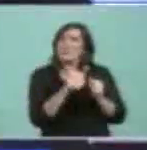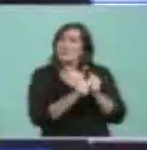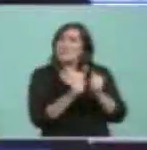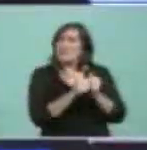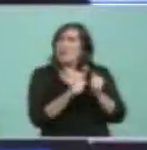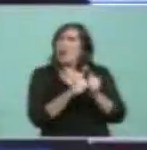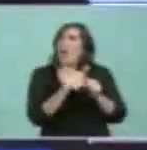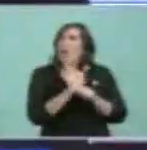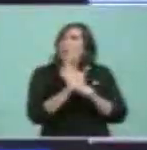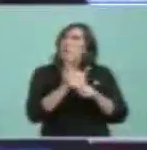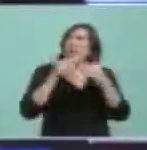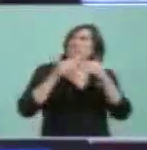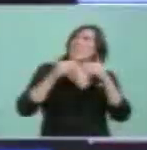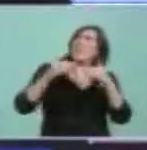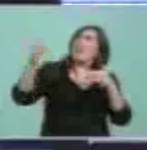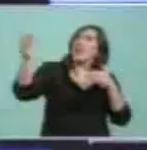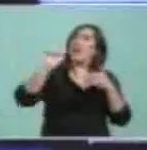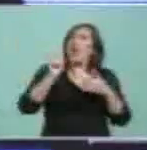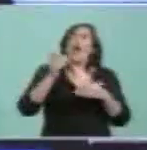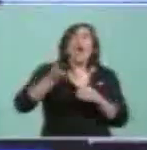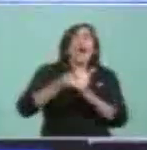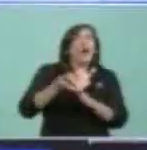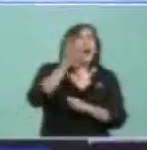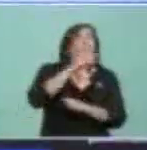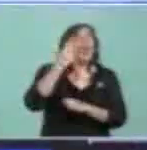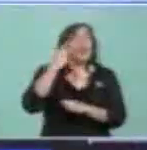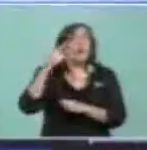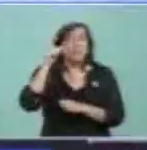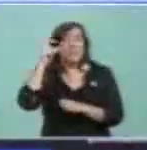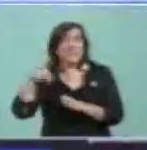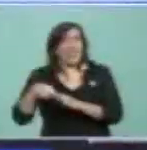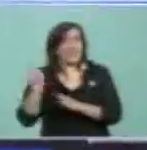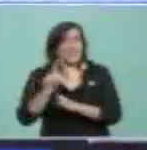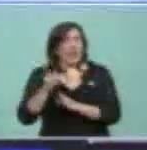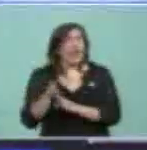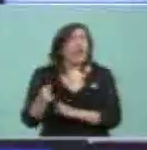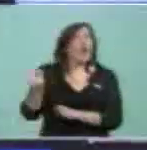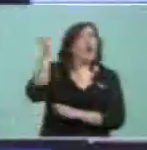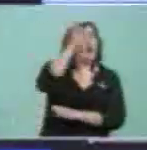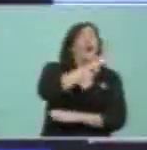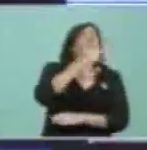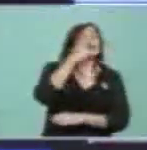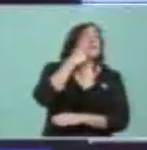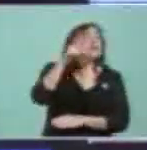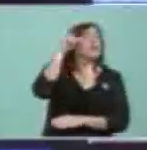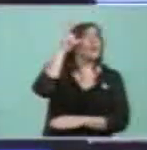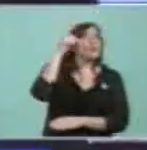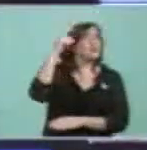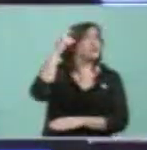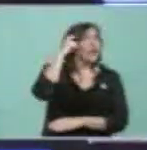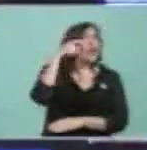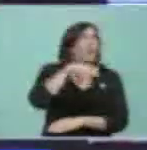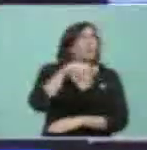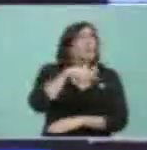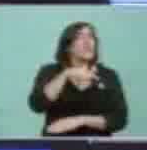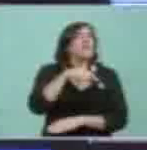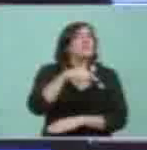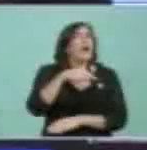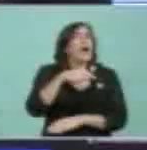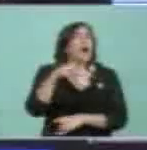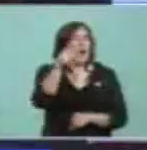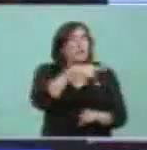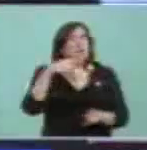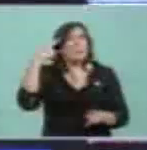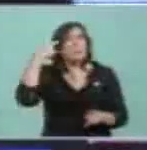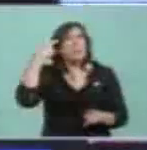no del 2010, sino de 1810, tenía mucha más importancia y presencia de la que